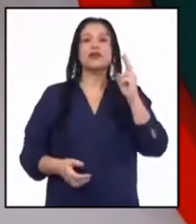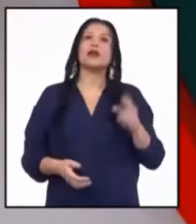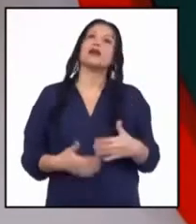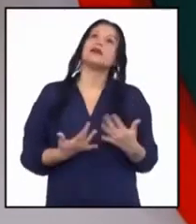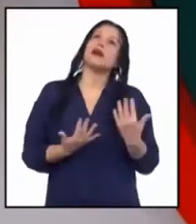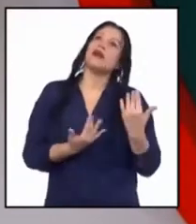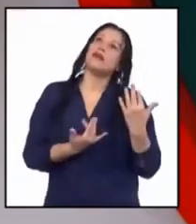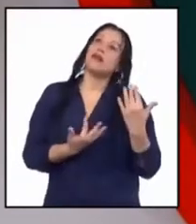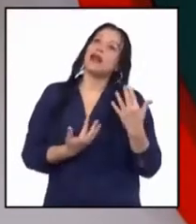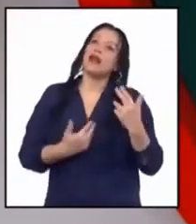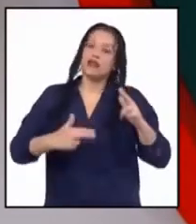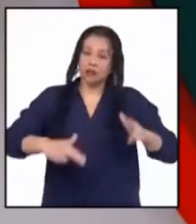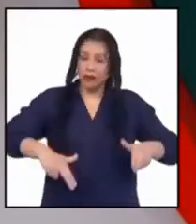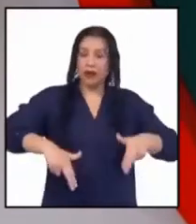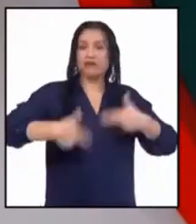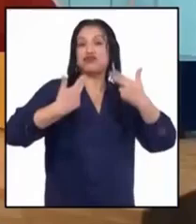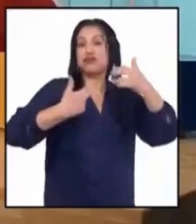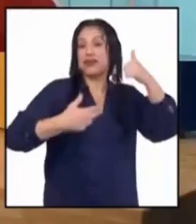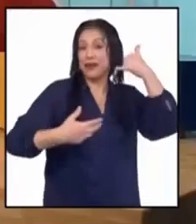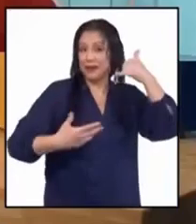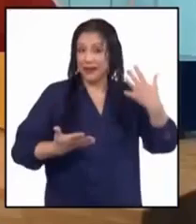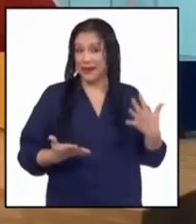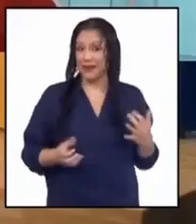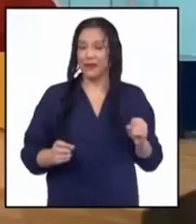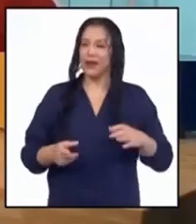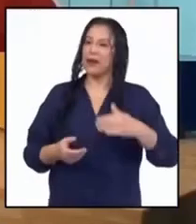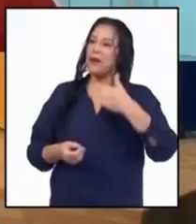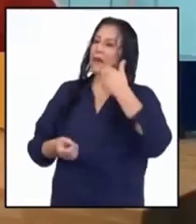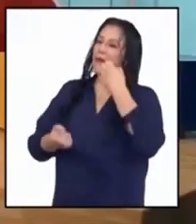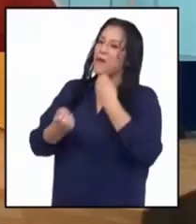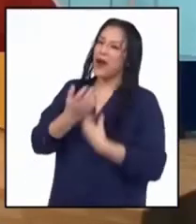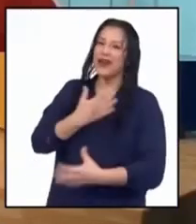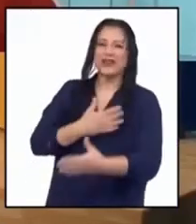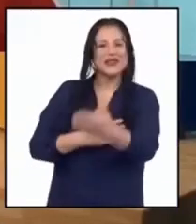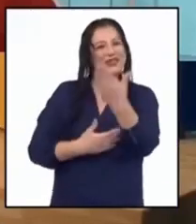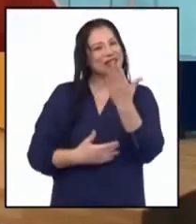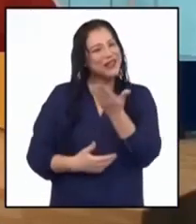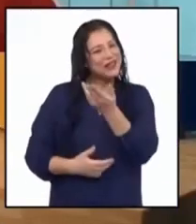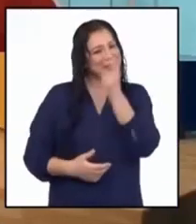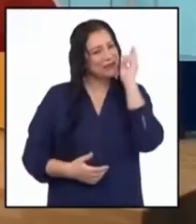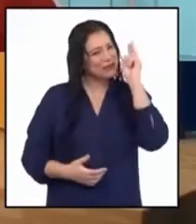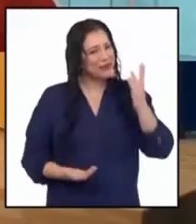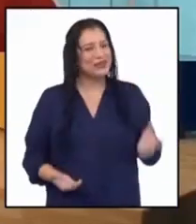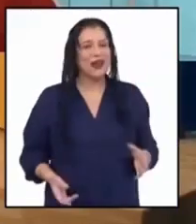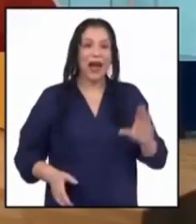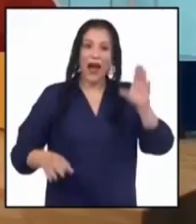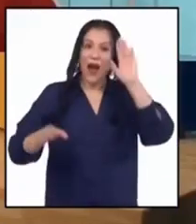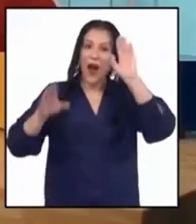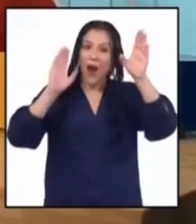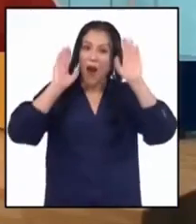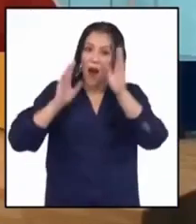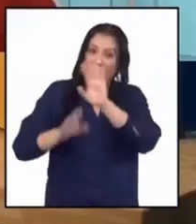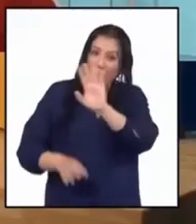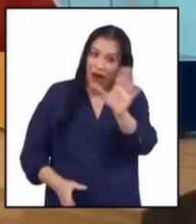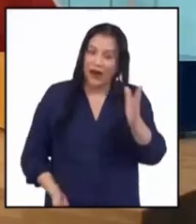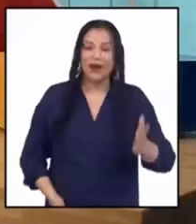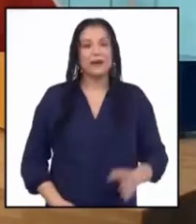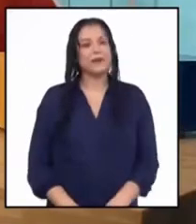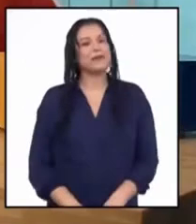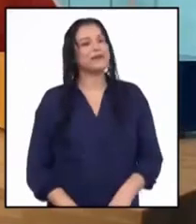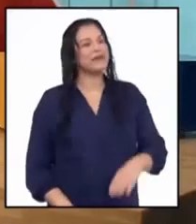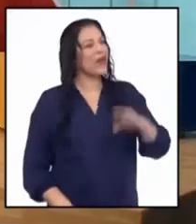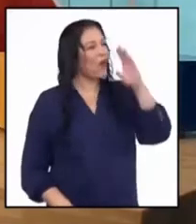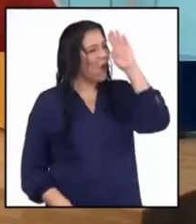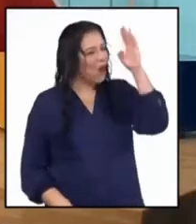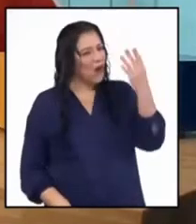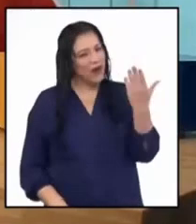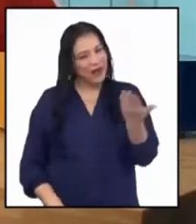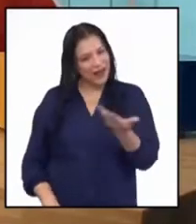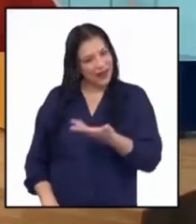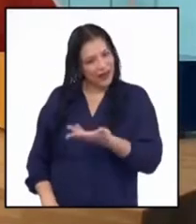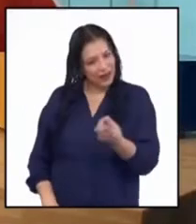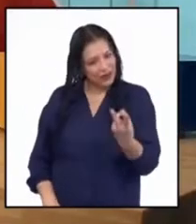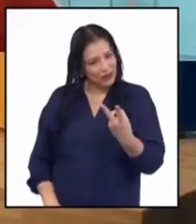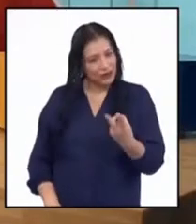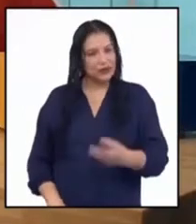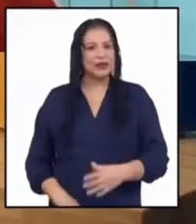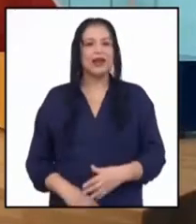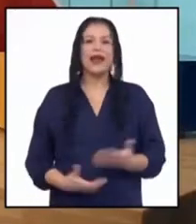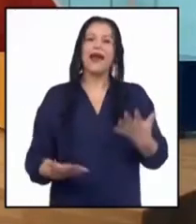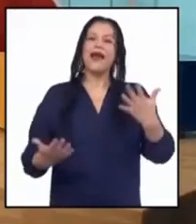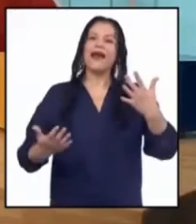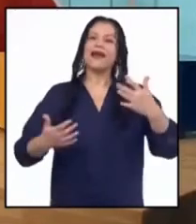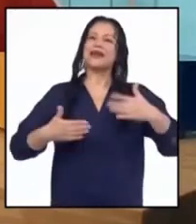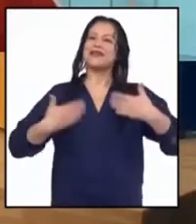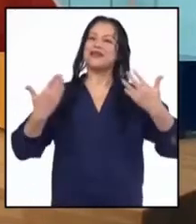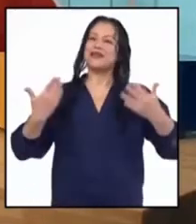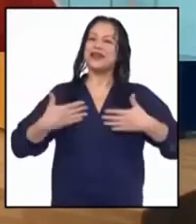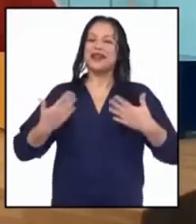esperándonos en la videollamada. ¡Buenos días, profesora! ¡Hola, profesora! Hola, Junior Estefani. Qué